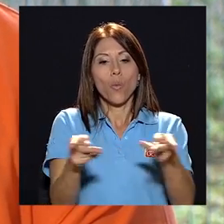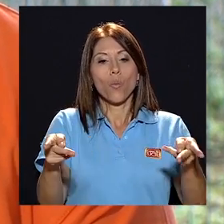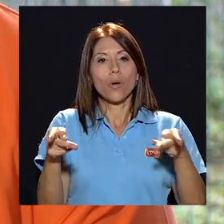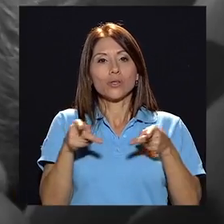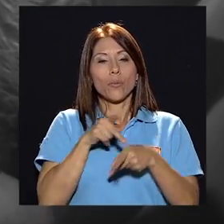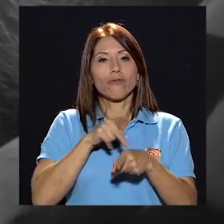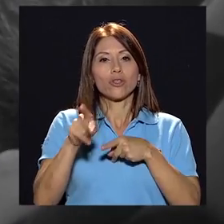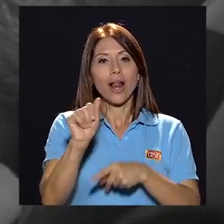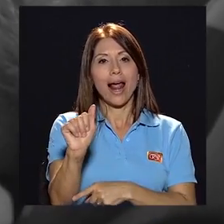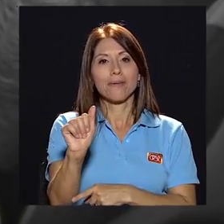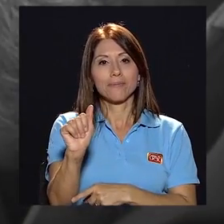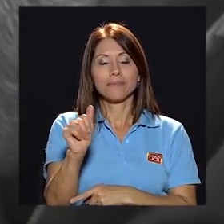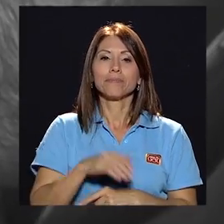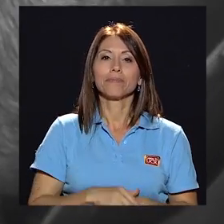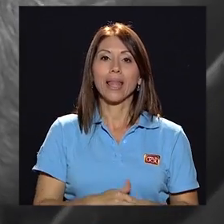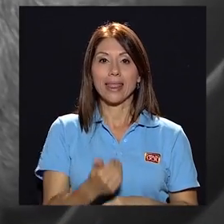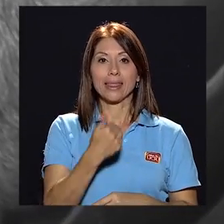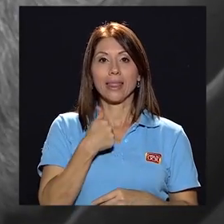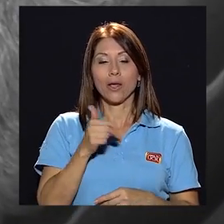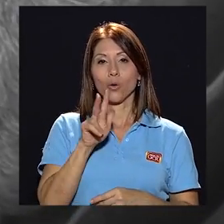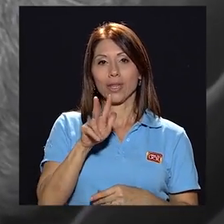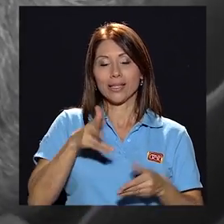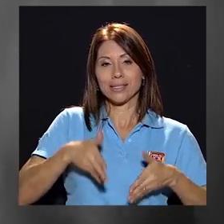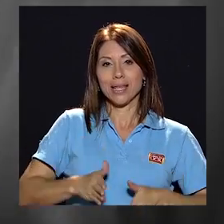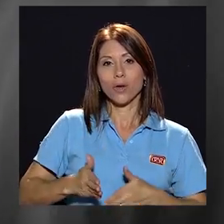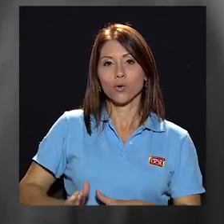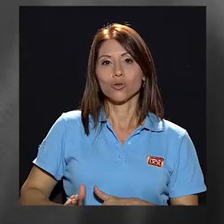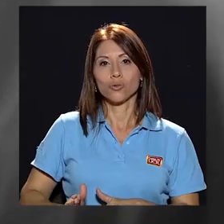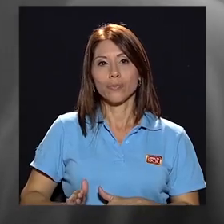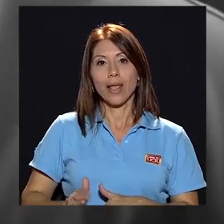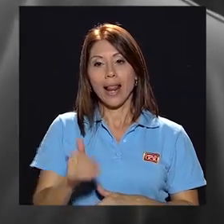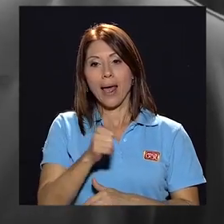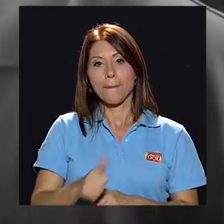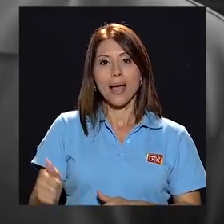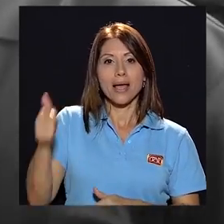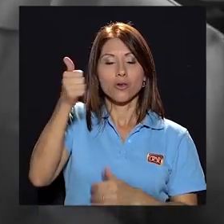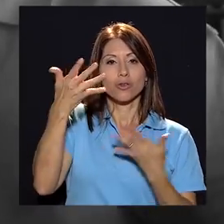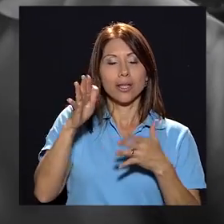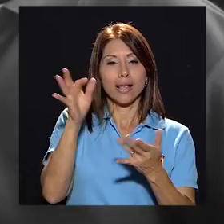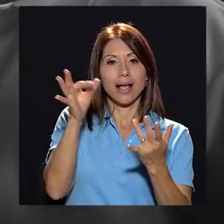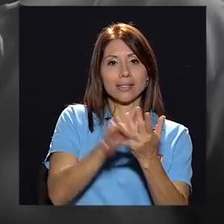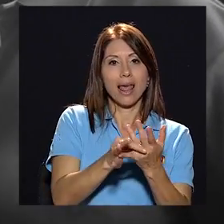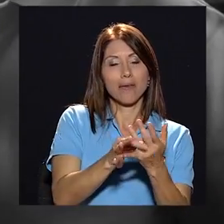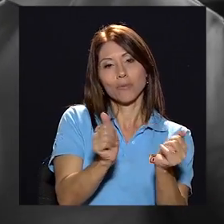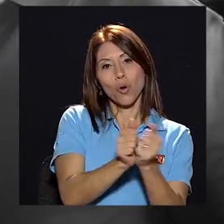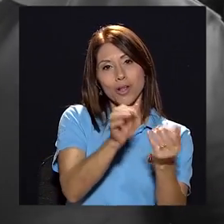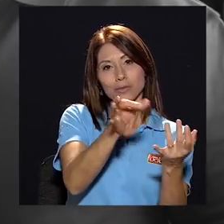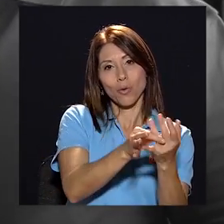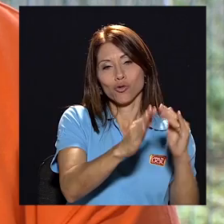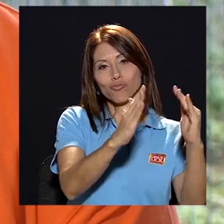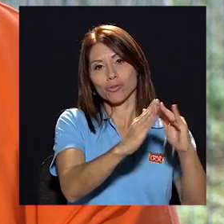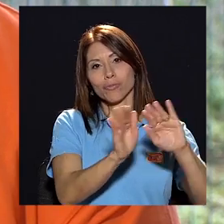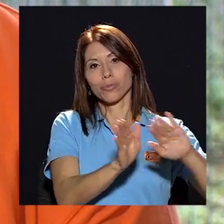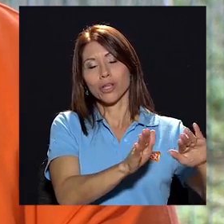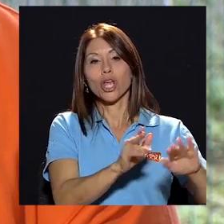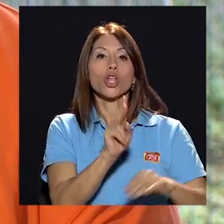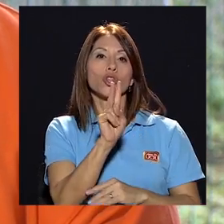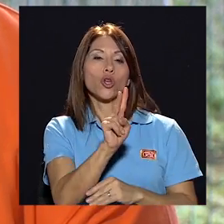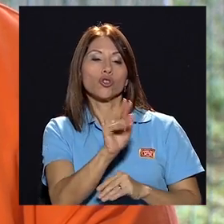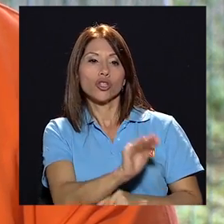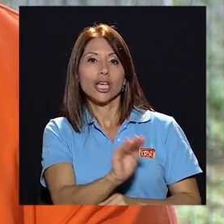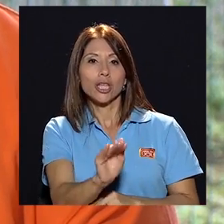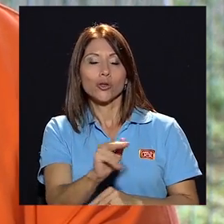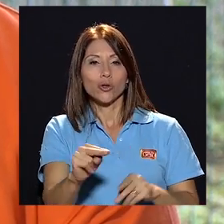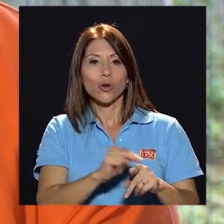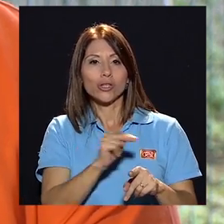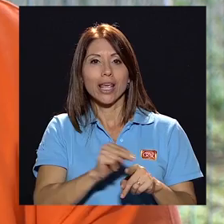en un puesto de profesional. Tengo tres hijos. La mayor está casada, vive con el marido y los dos chiquitos, son